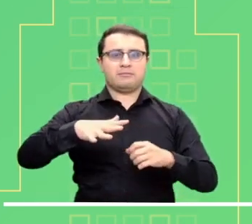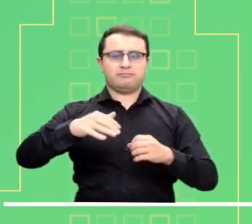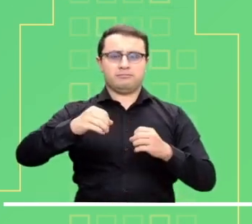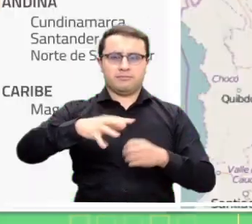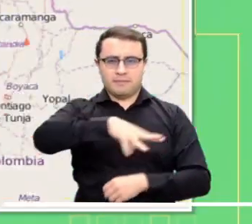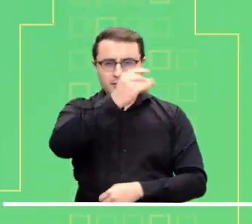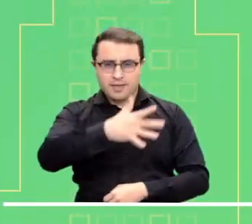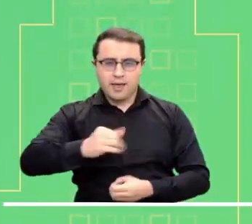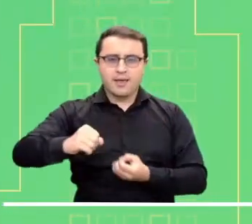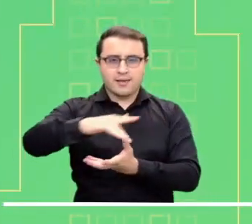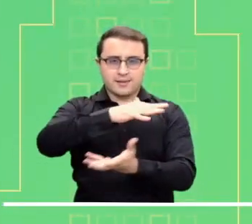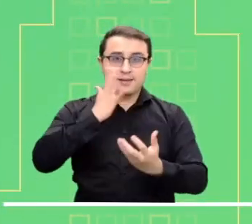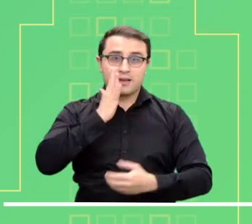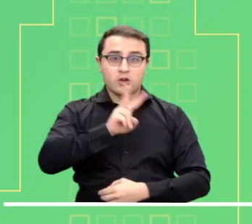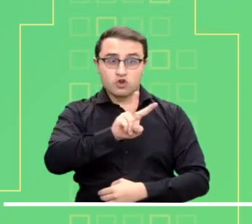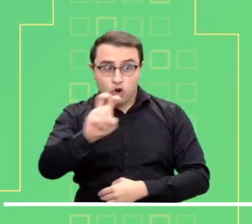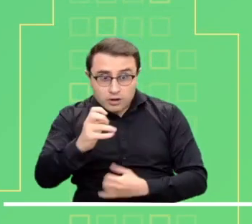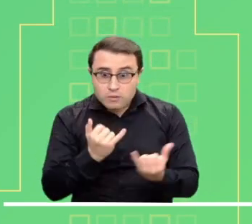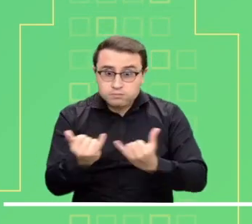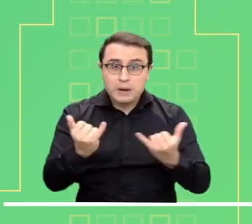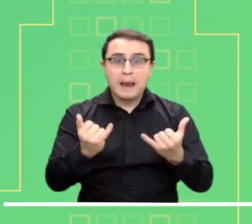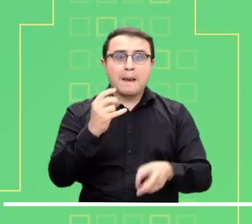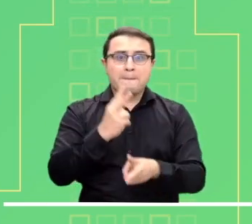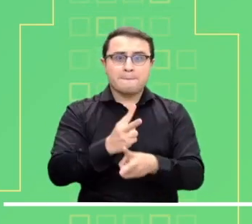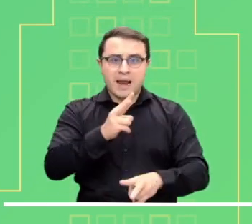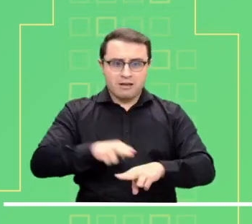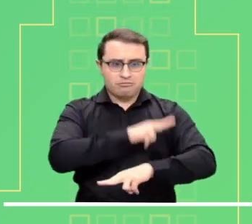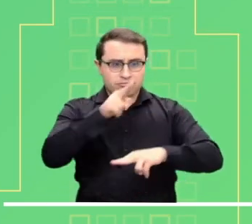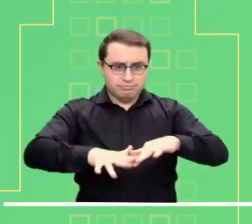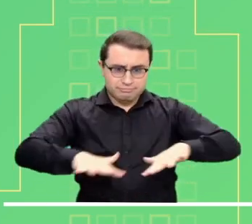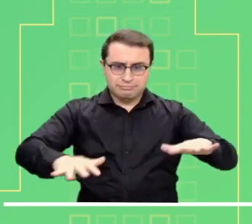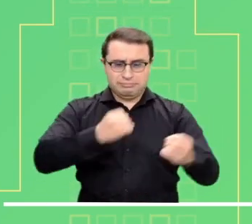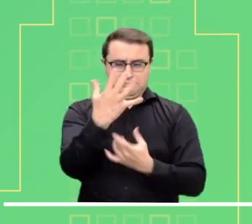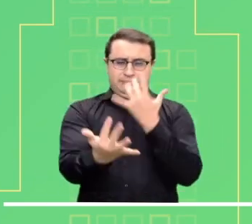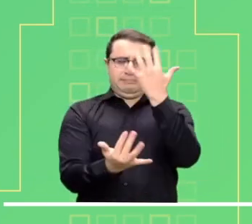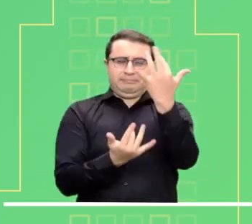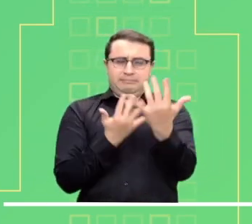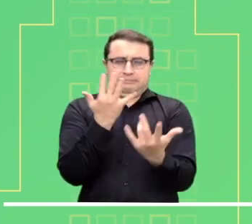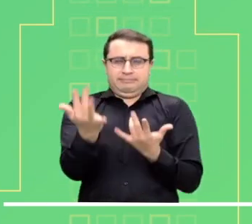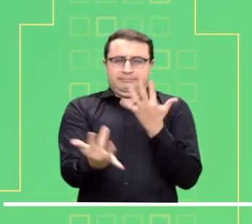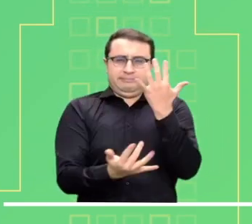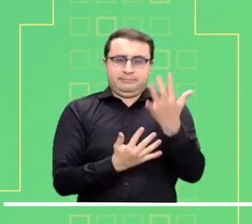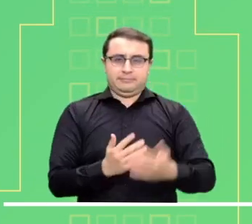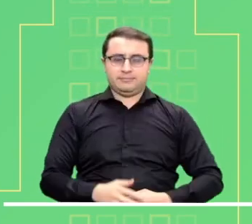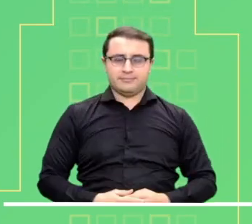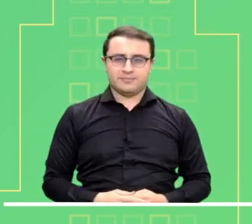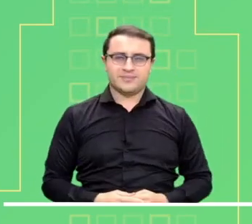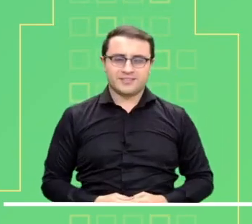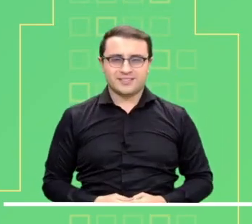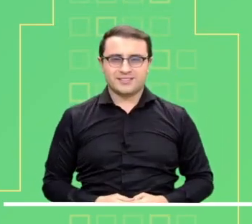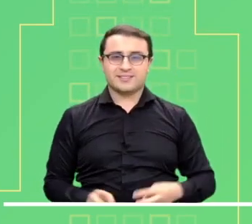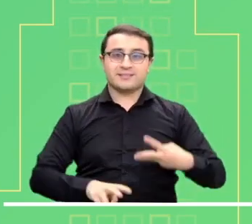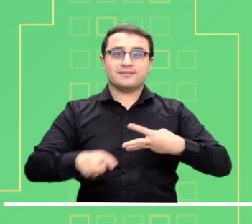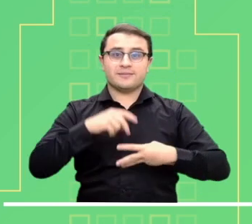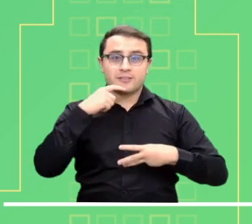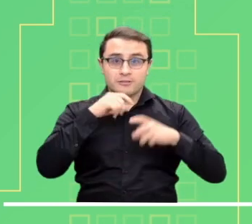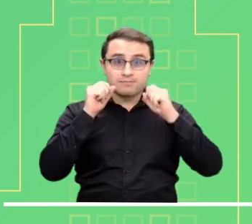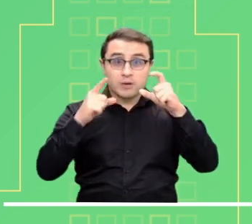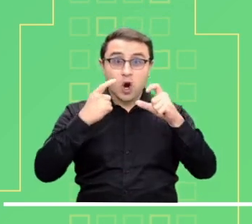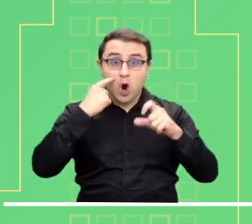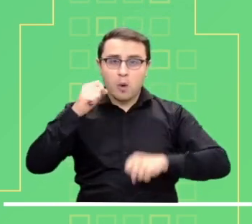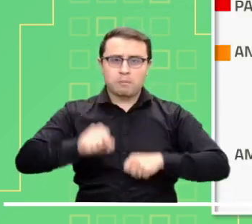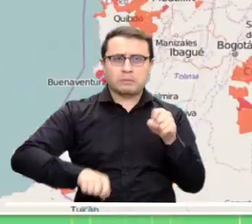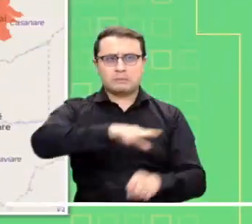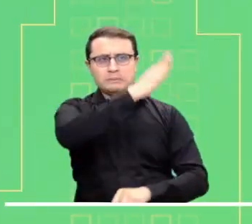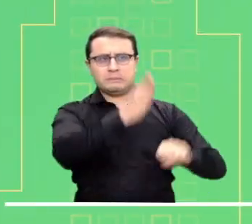de Santa Cecilia. Alerta roja por probabilidad de incendios en zonas de Cundinamarca, Magdalena, Santander y Norte